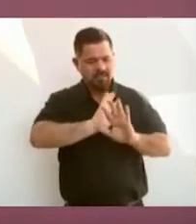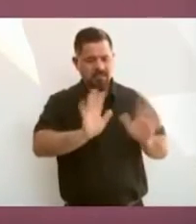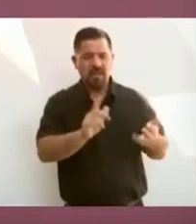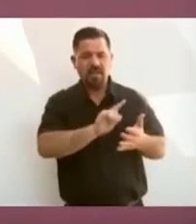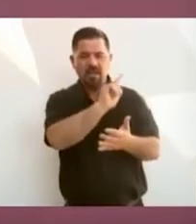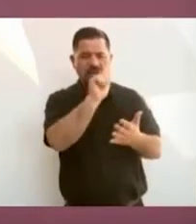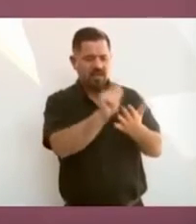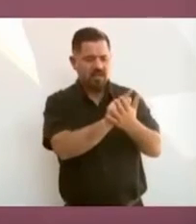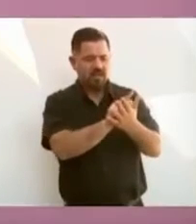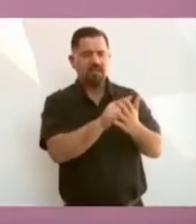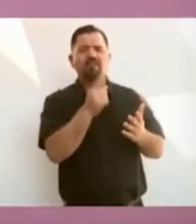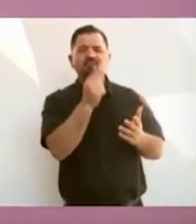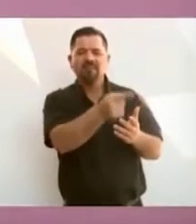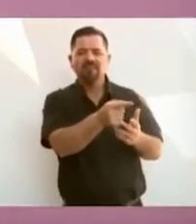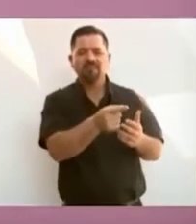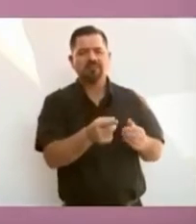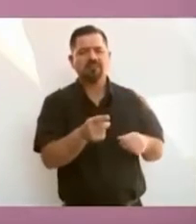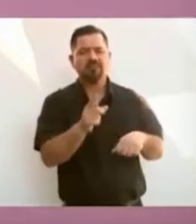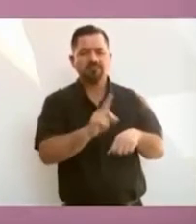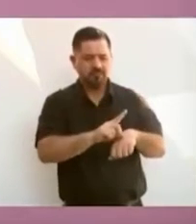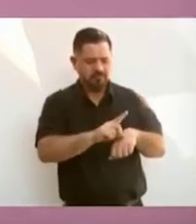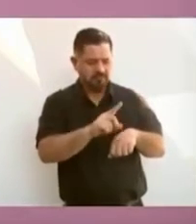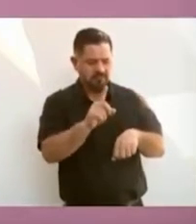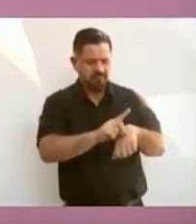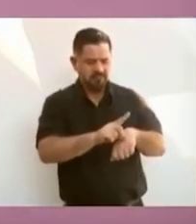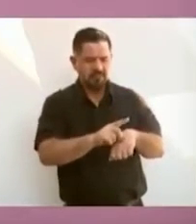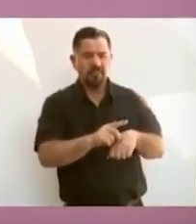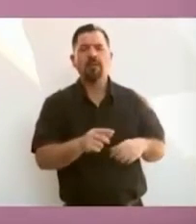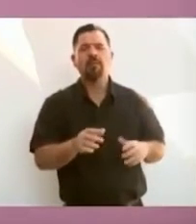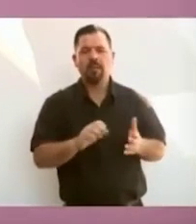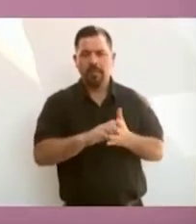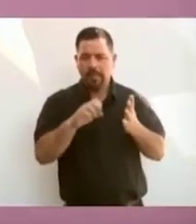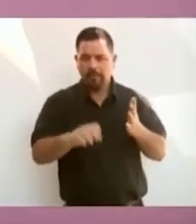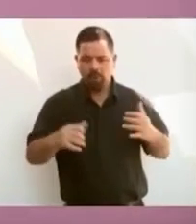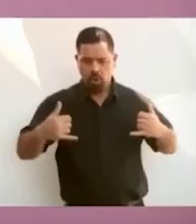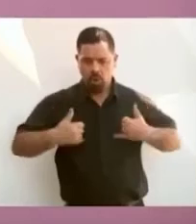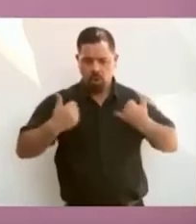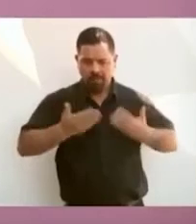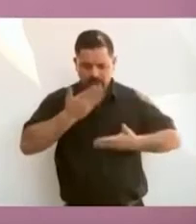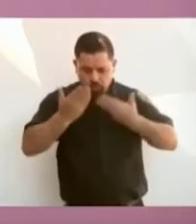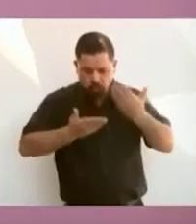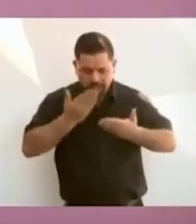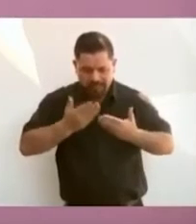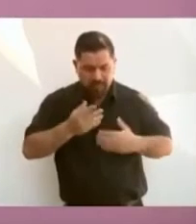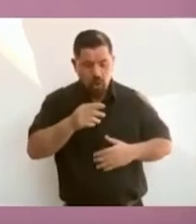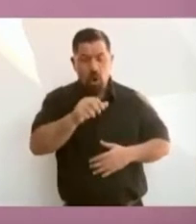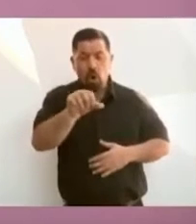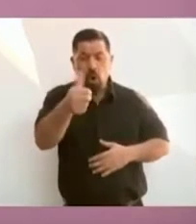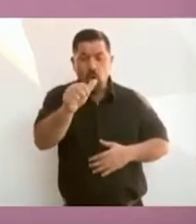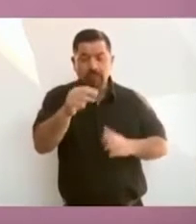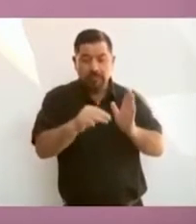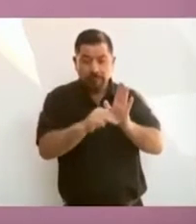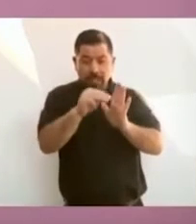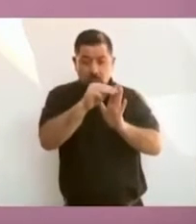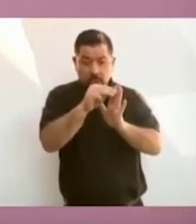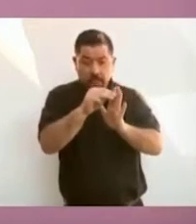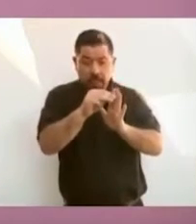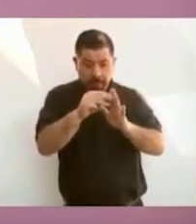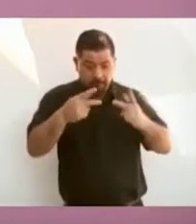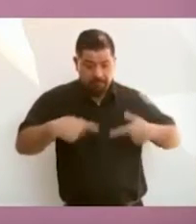está llevando a la práctica. 11 millones de estudiantes de familias pobres